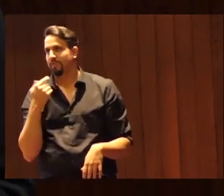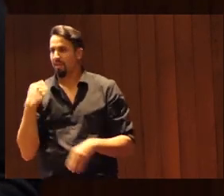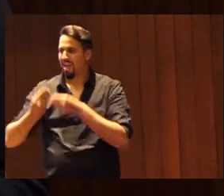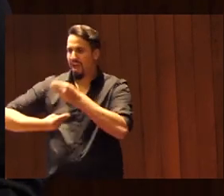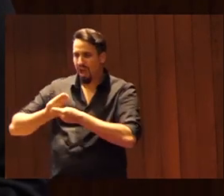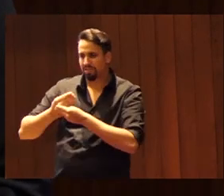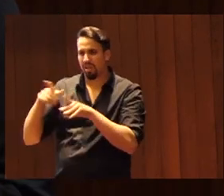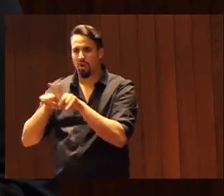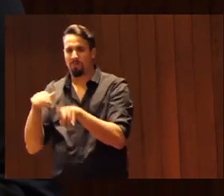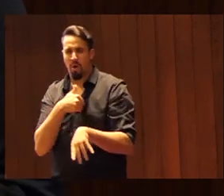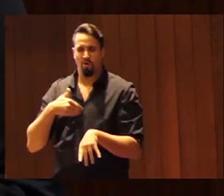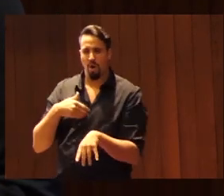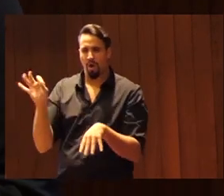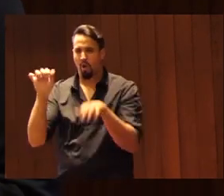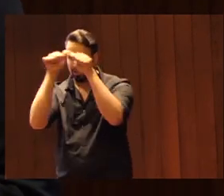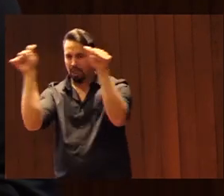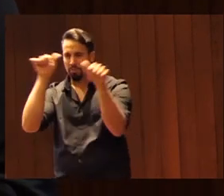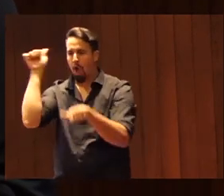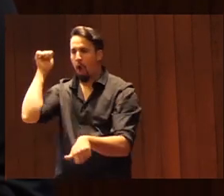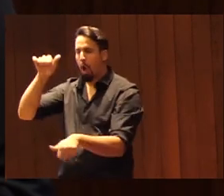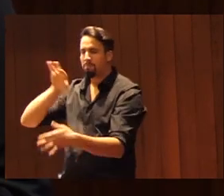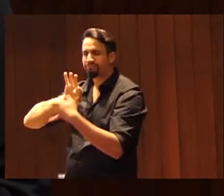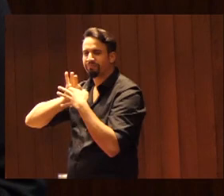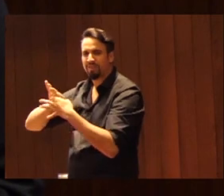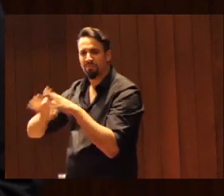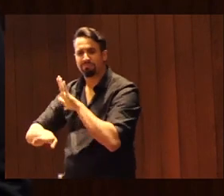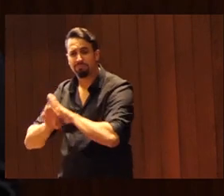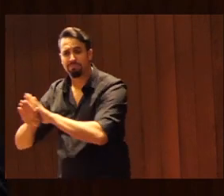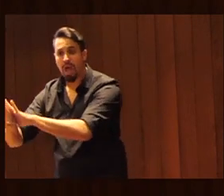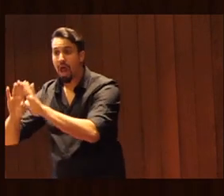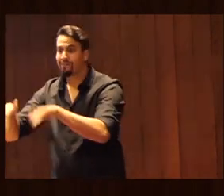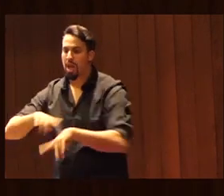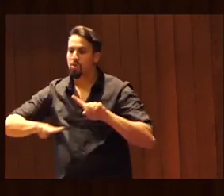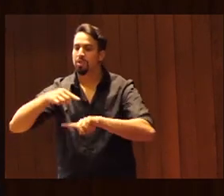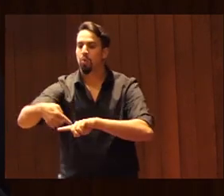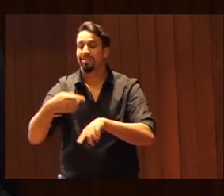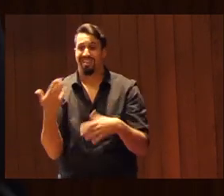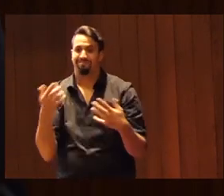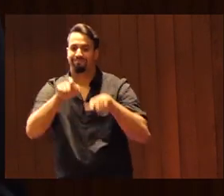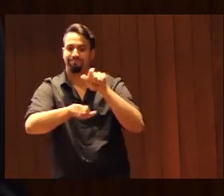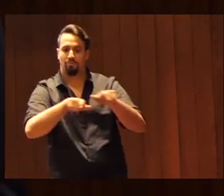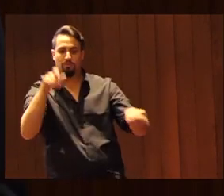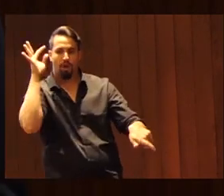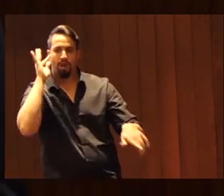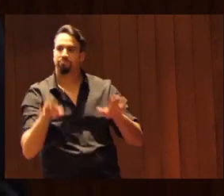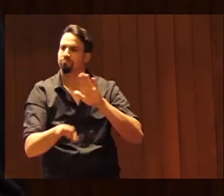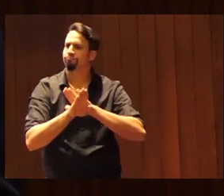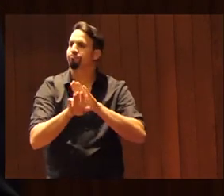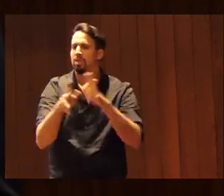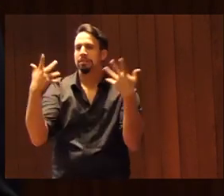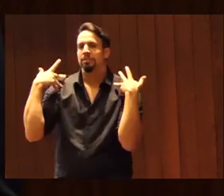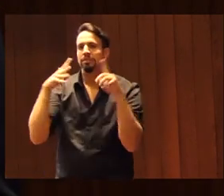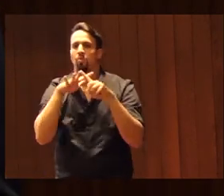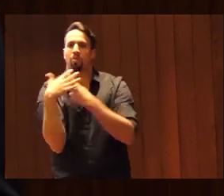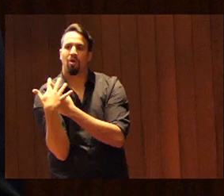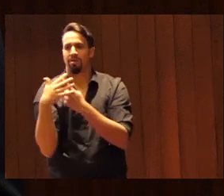roles o los estereotipos masculinos, ha tenido como consecuencia que las mujeres continúen sufriendo situaciones